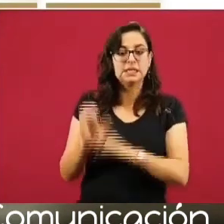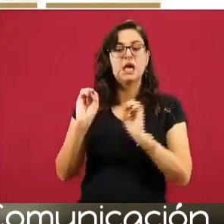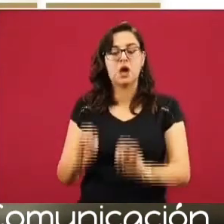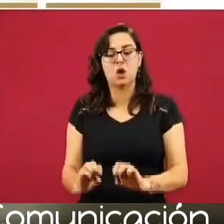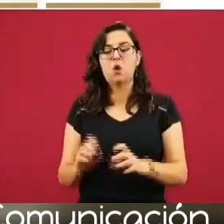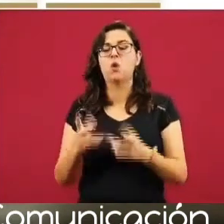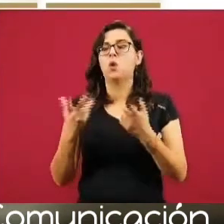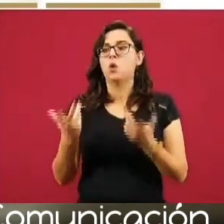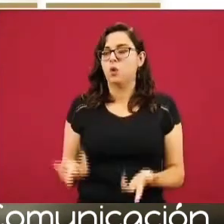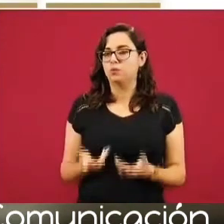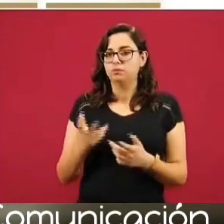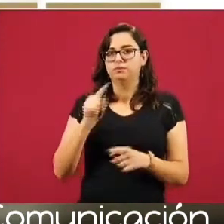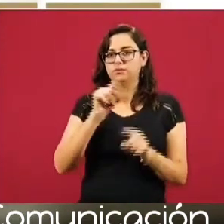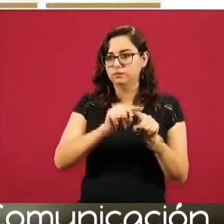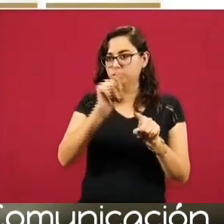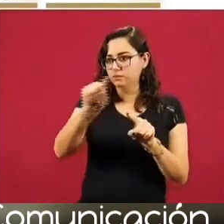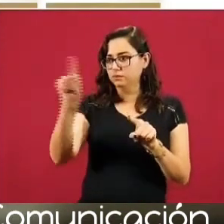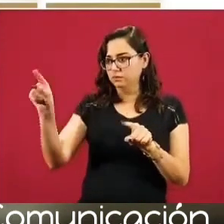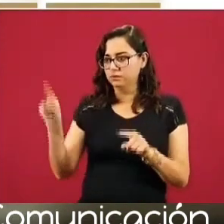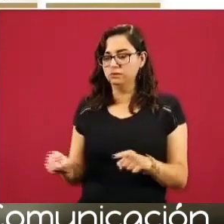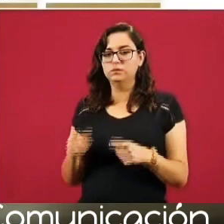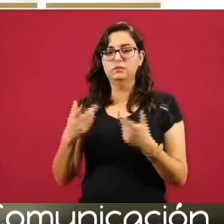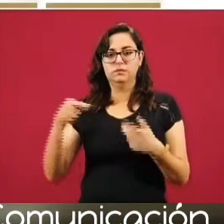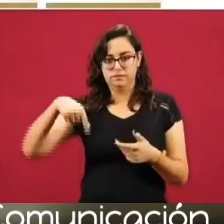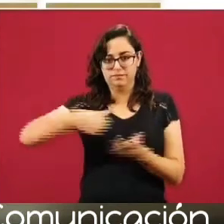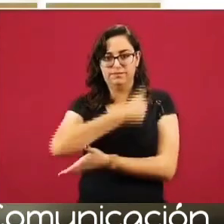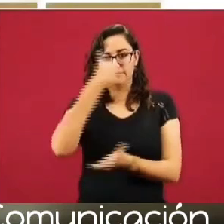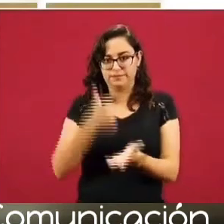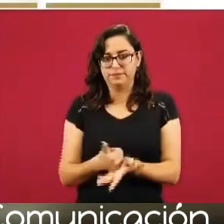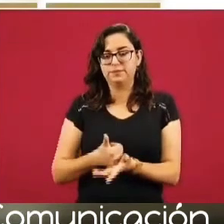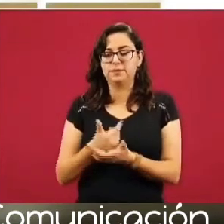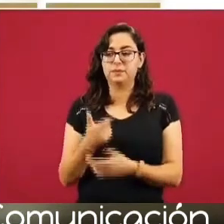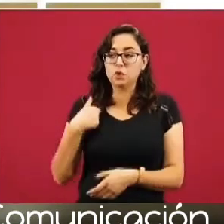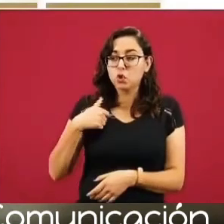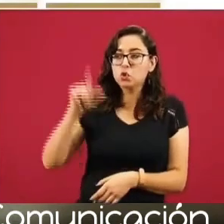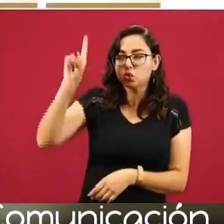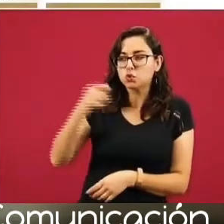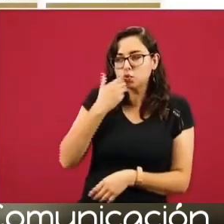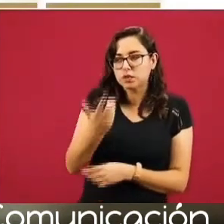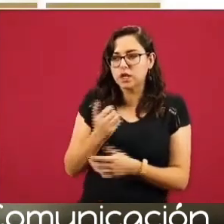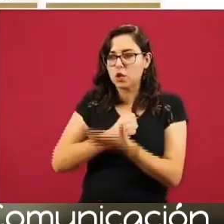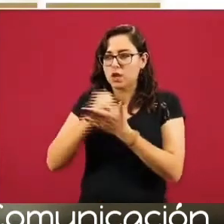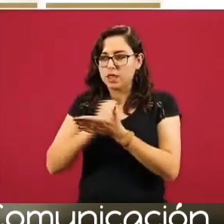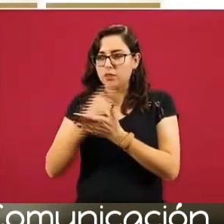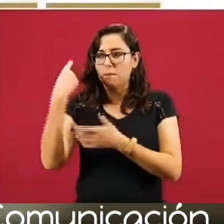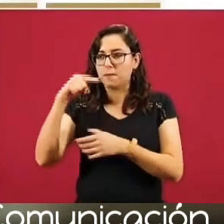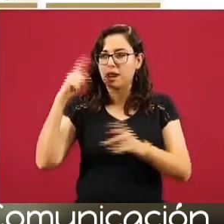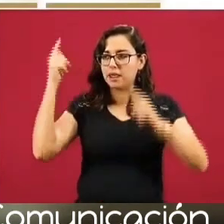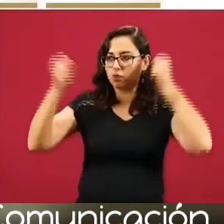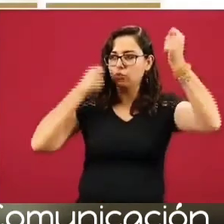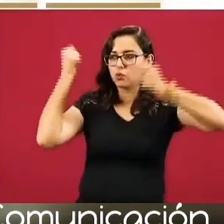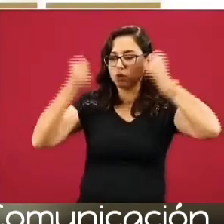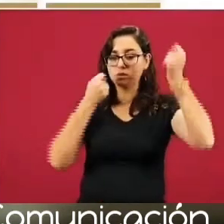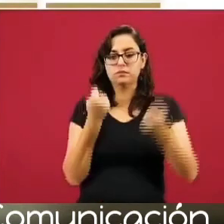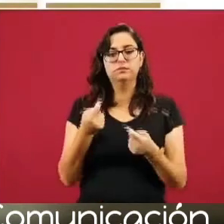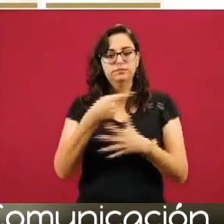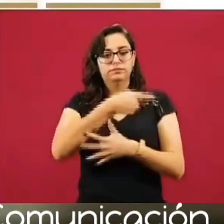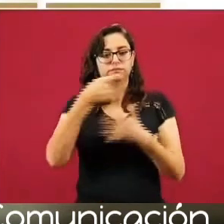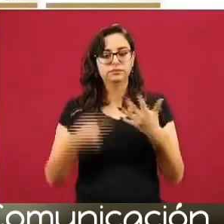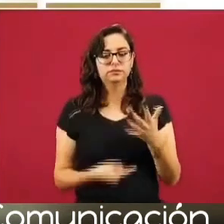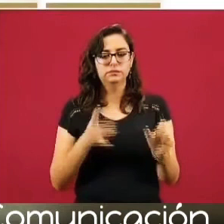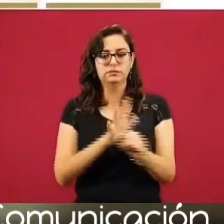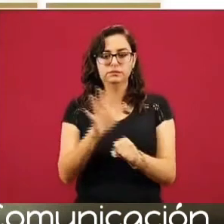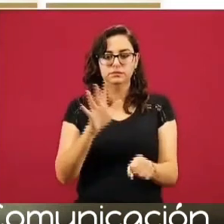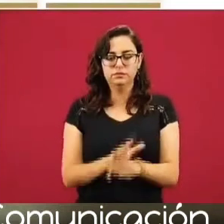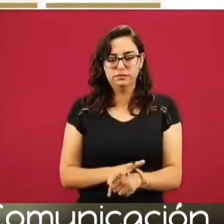agencias que tenemos aquí en la ciudad y diga, yo quiero un crédito. ¿Qué requisitos debe tener esta gente para